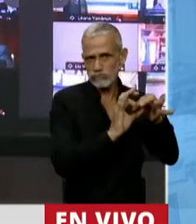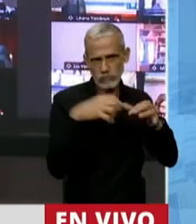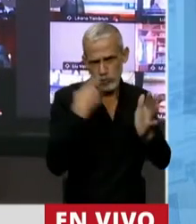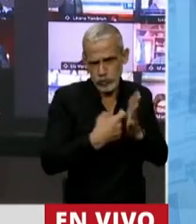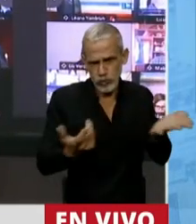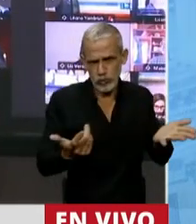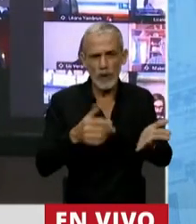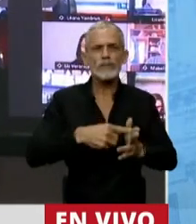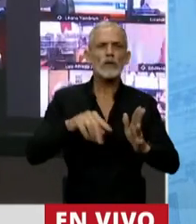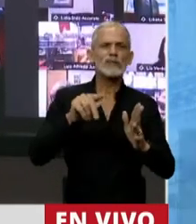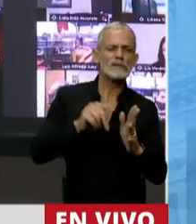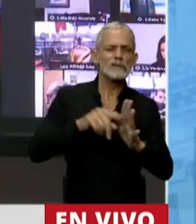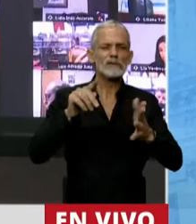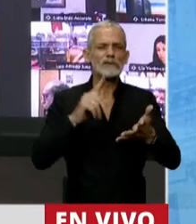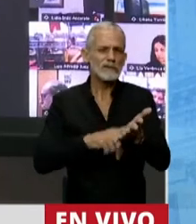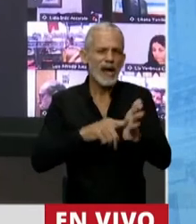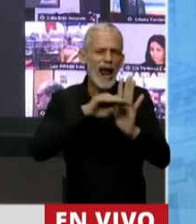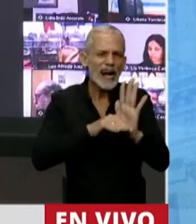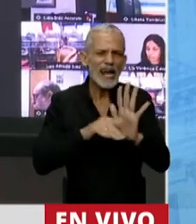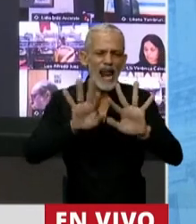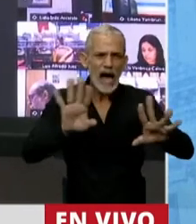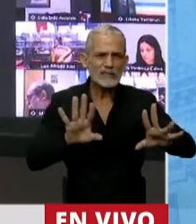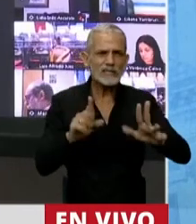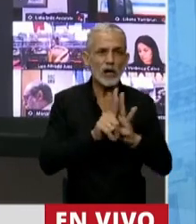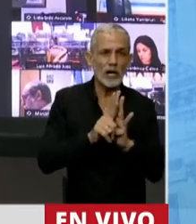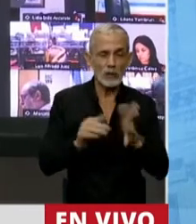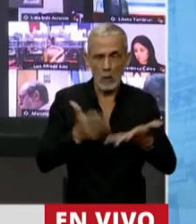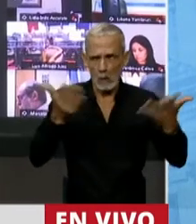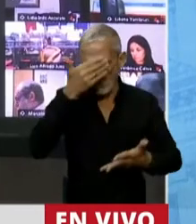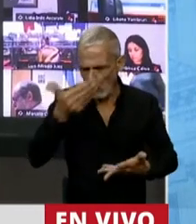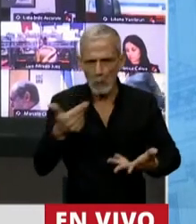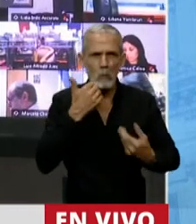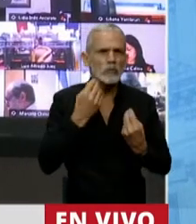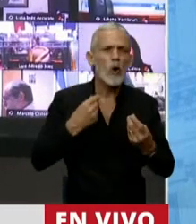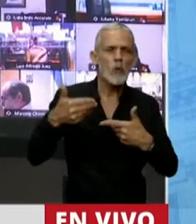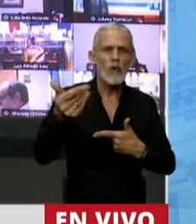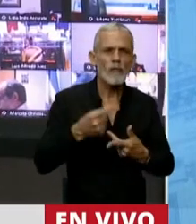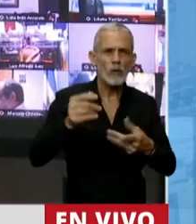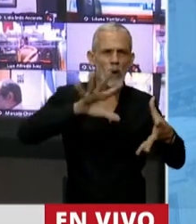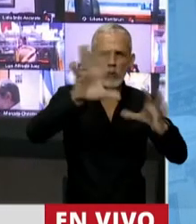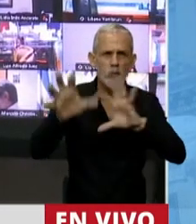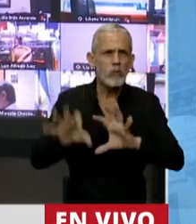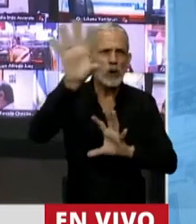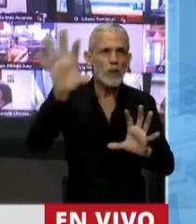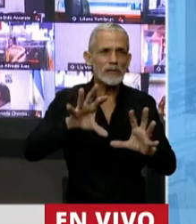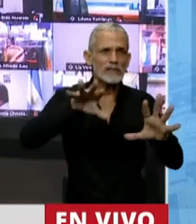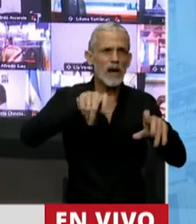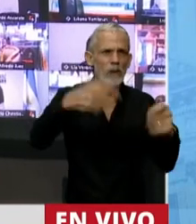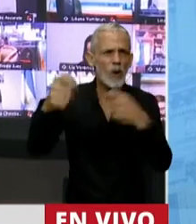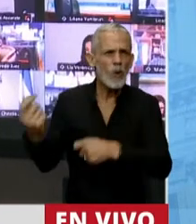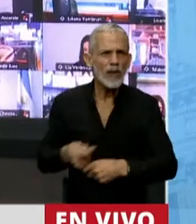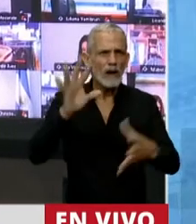legislando ciegas, sin datos sobre efecto en cada una de las distintas provincias.